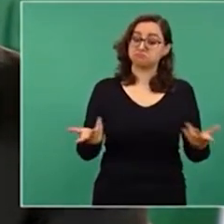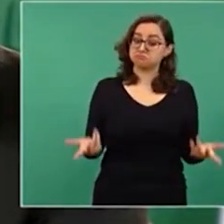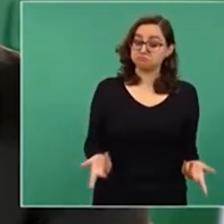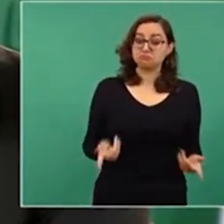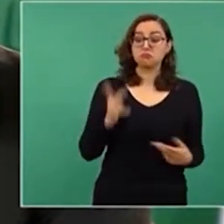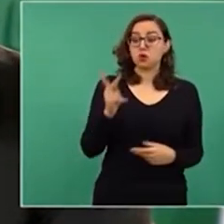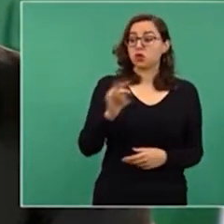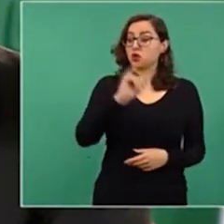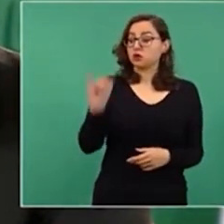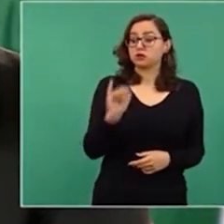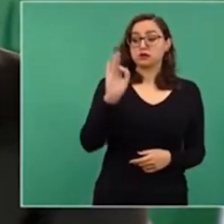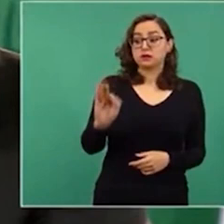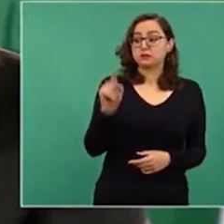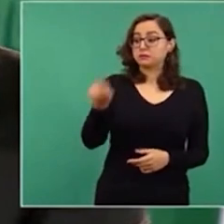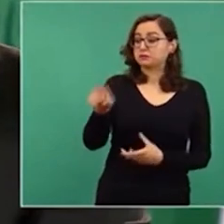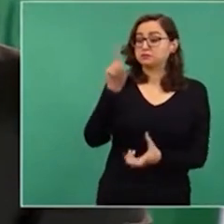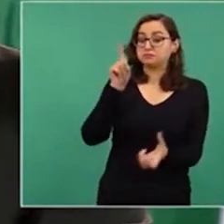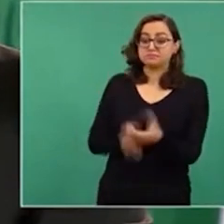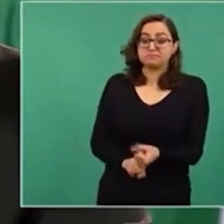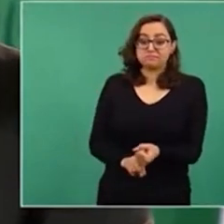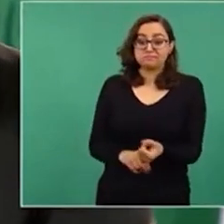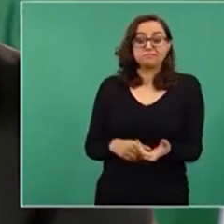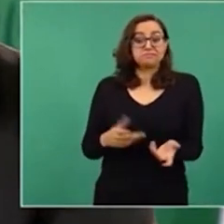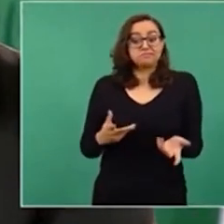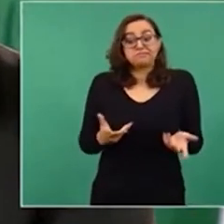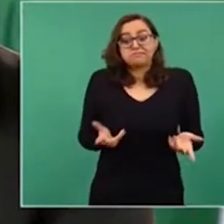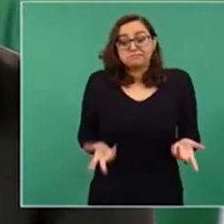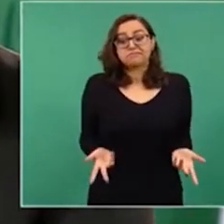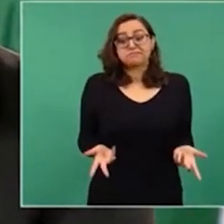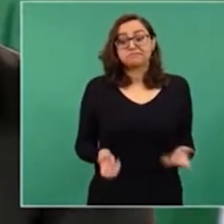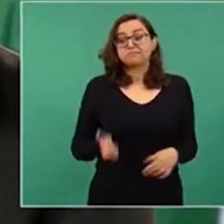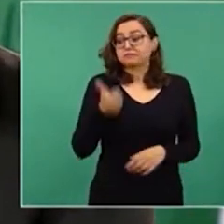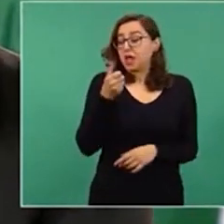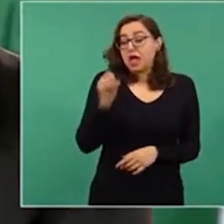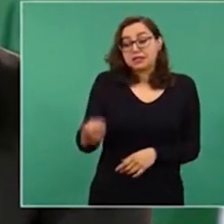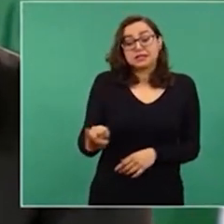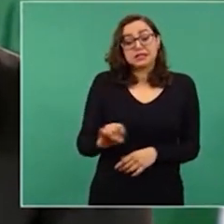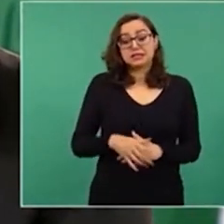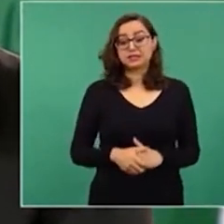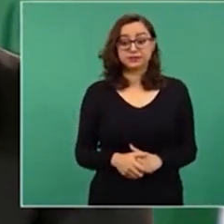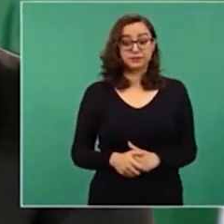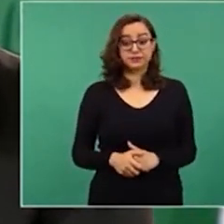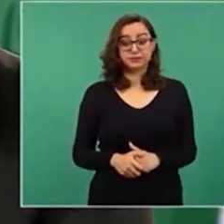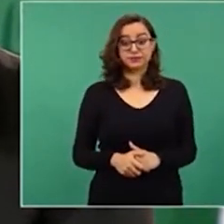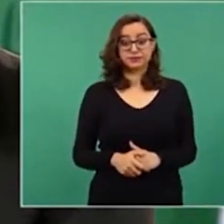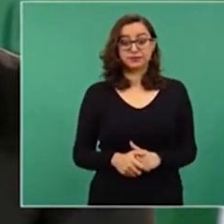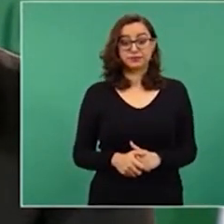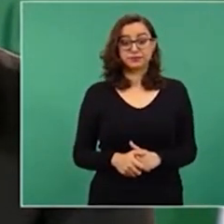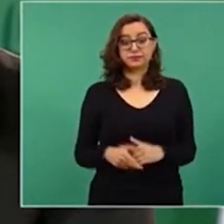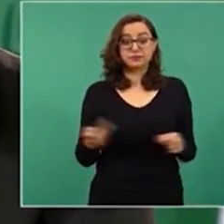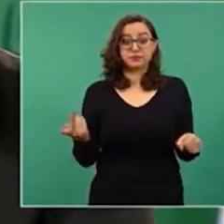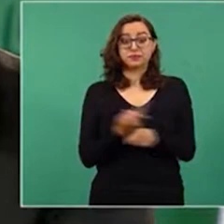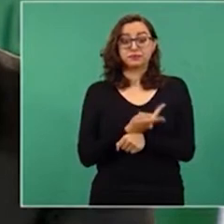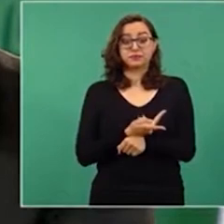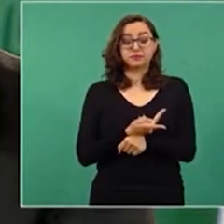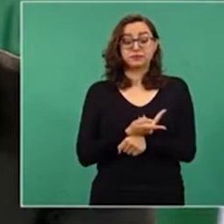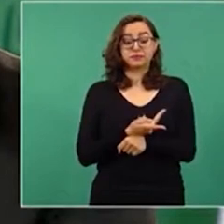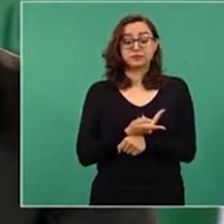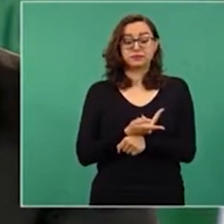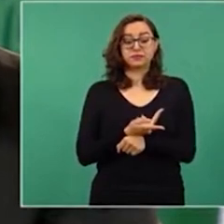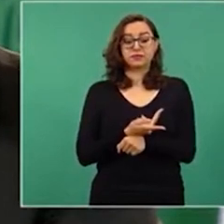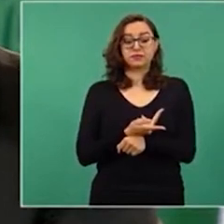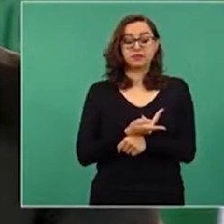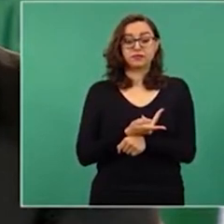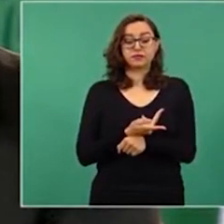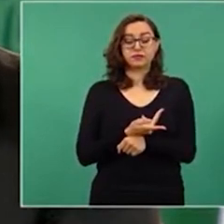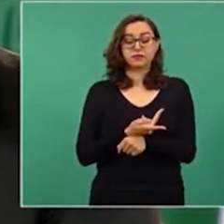que tiene que ver con el hecho de que